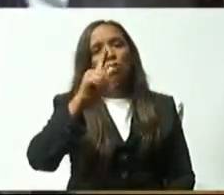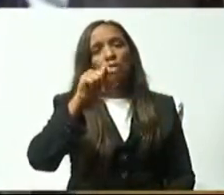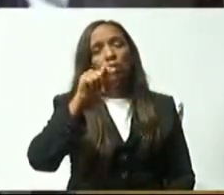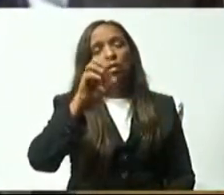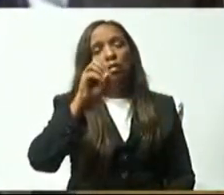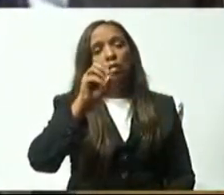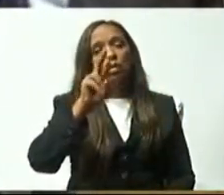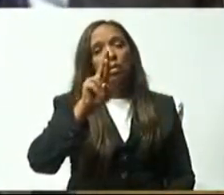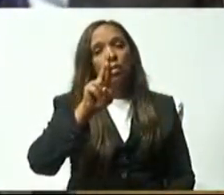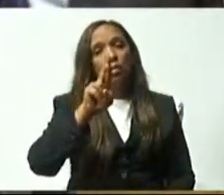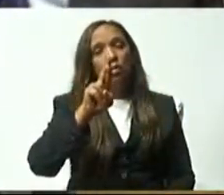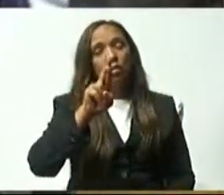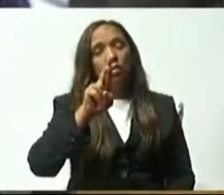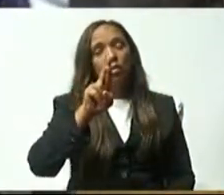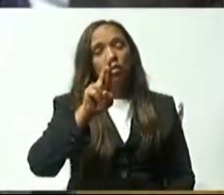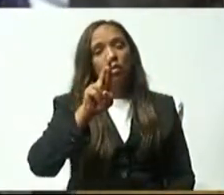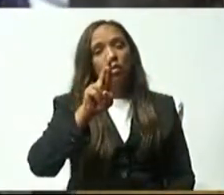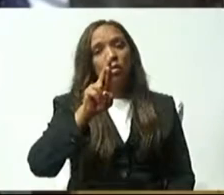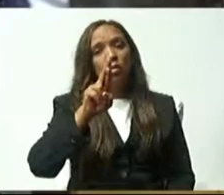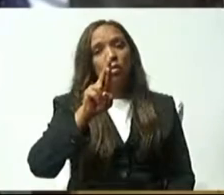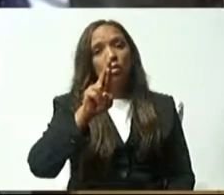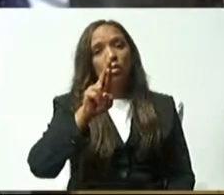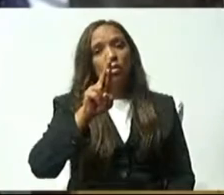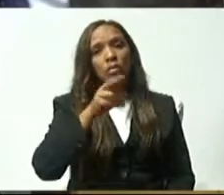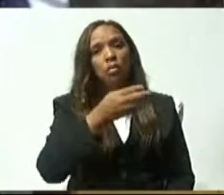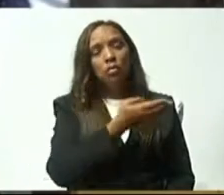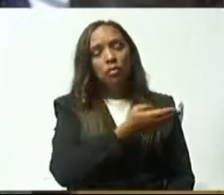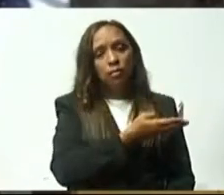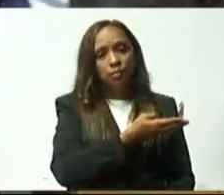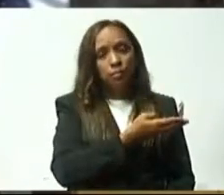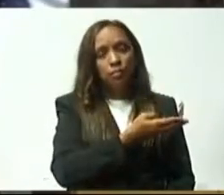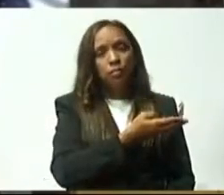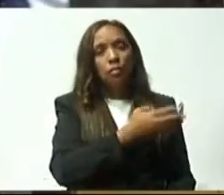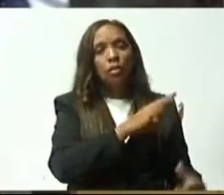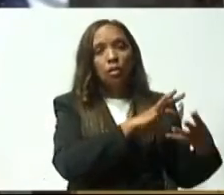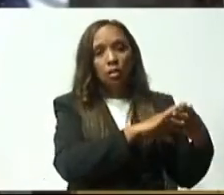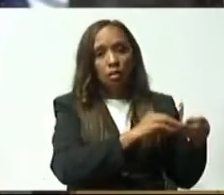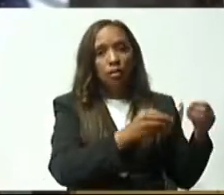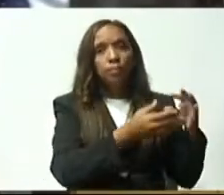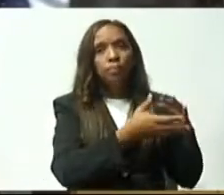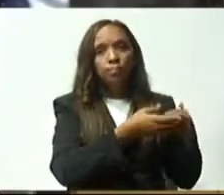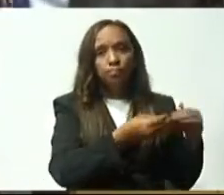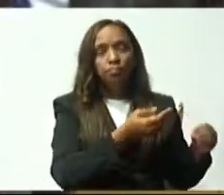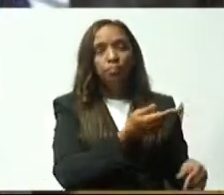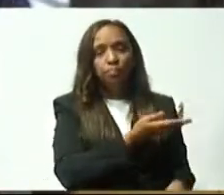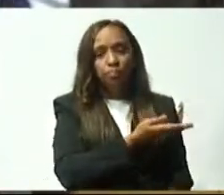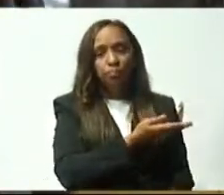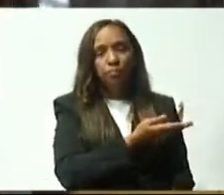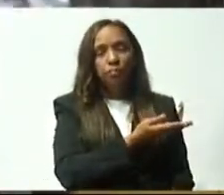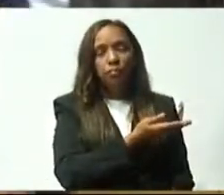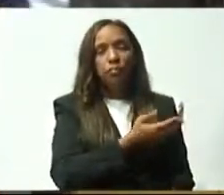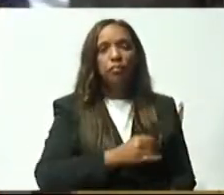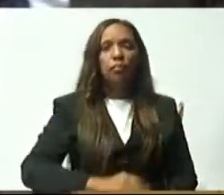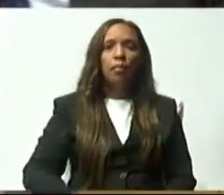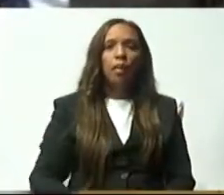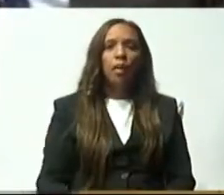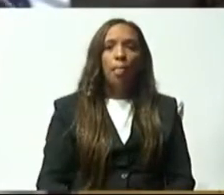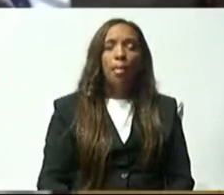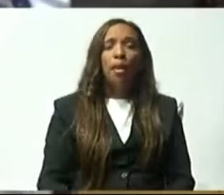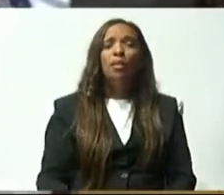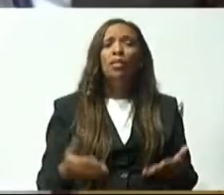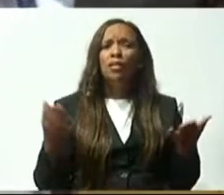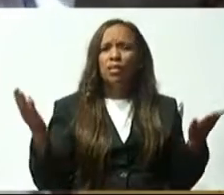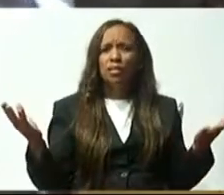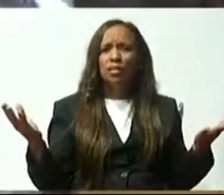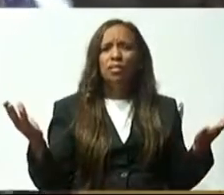quien le digo que mi vehículo está a su disposición por si lo necesita. Porque nosotros, que